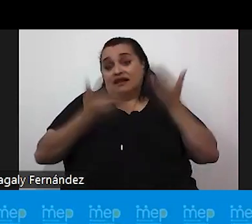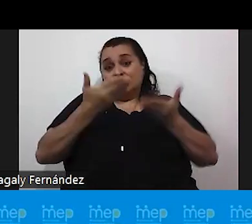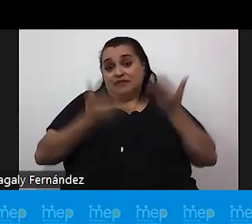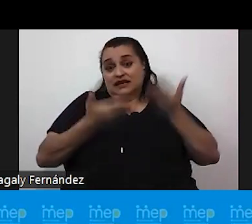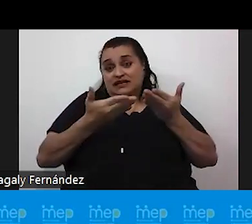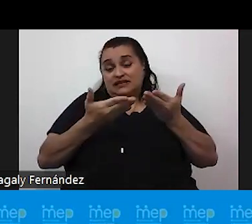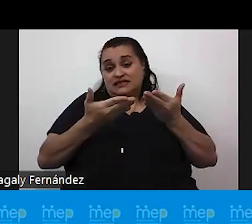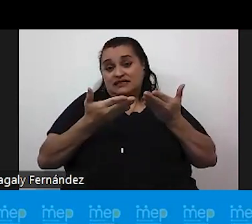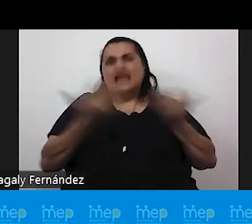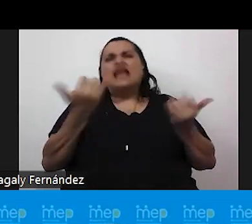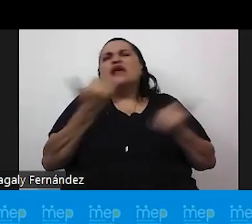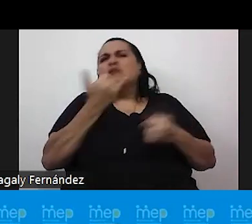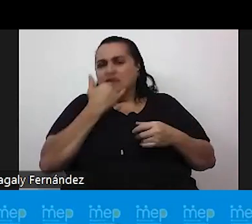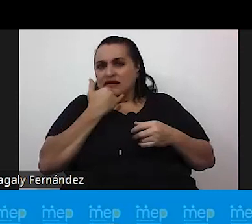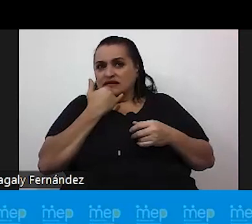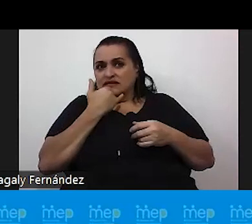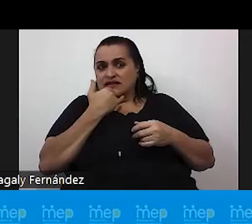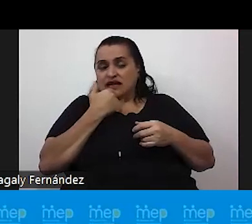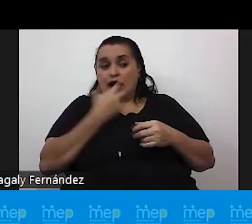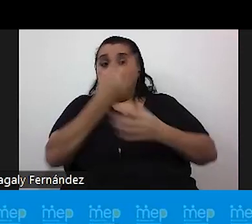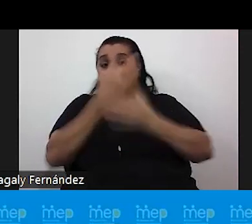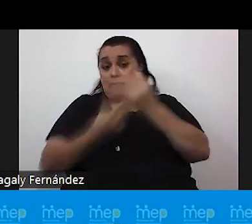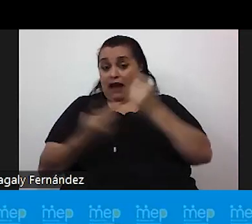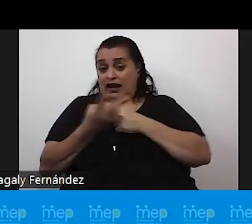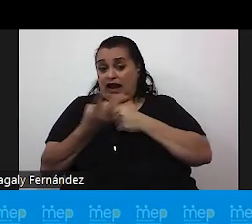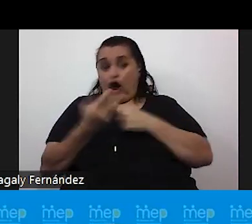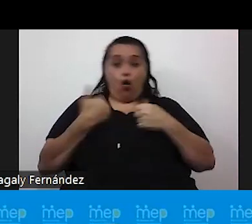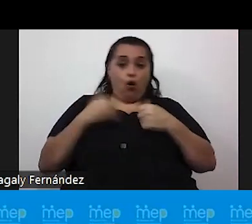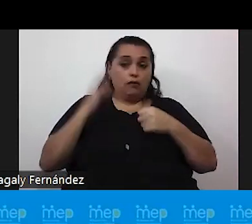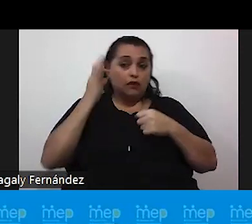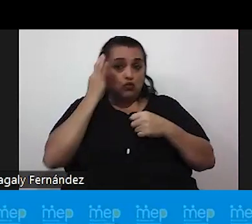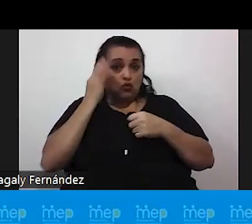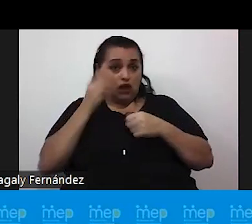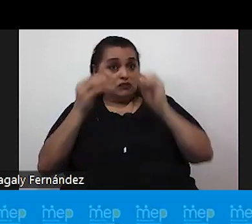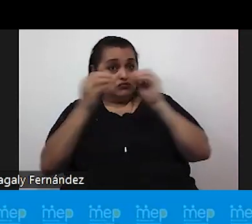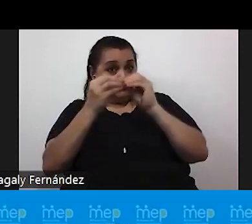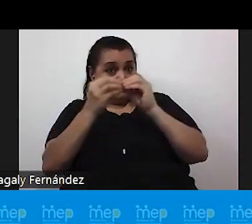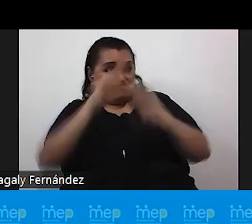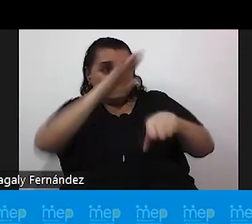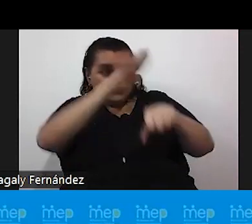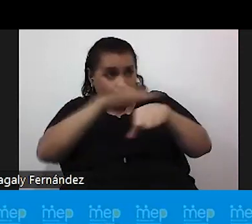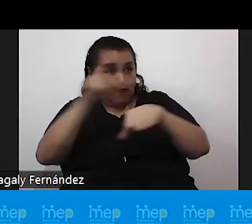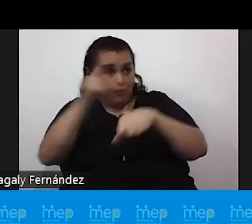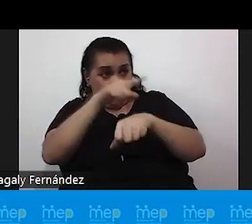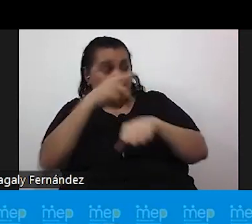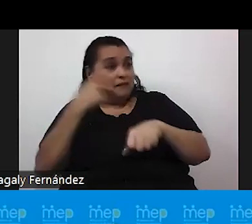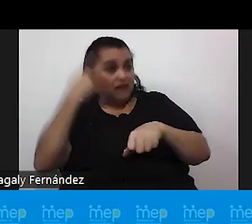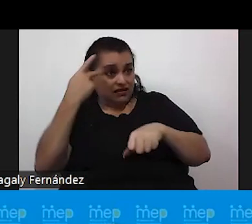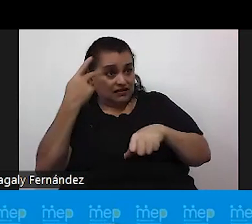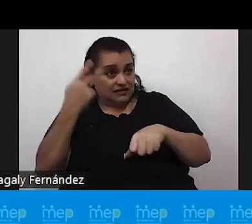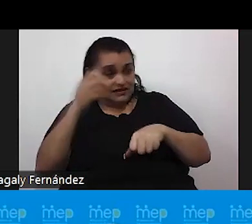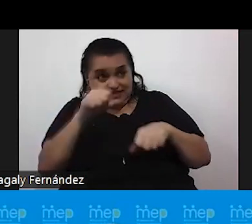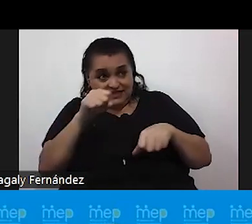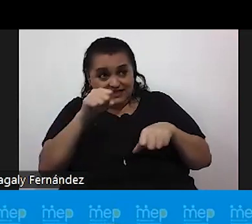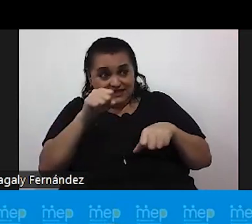pregunto ¿qué hubiera pasado si una pareja heterosexual hubiera hecho lo mismo? hubiéramos llamado a los encargados legales a los padres de familia